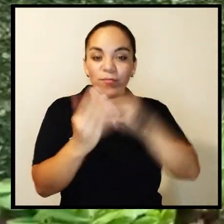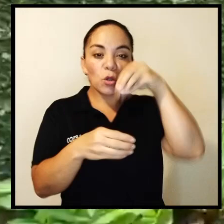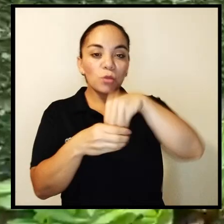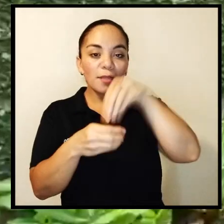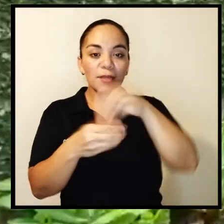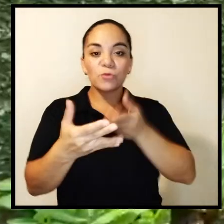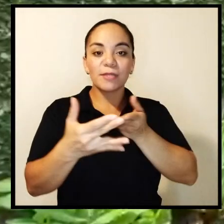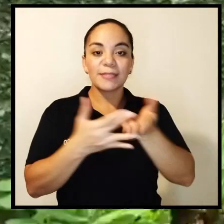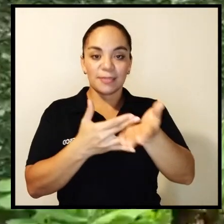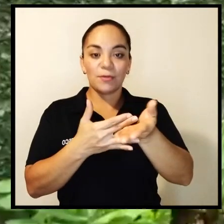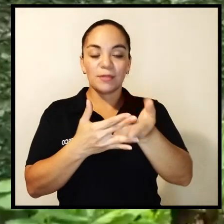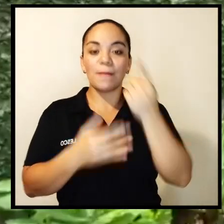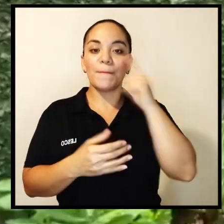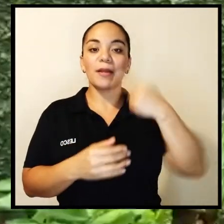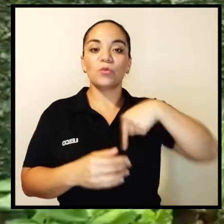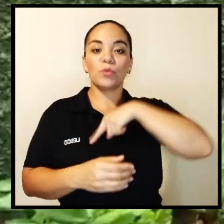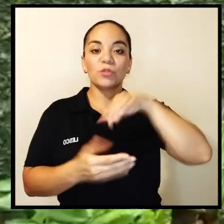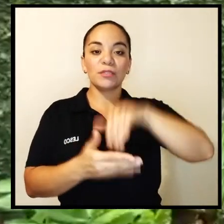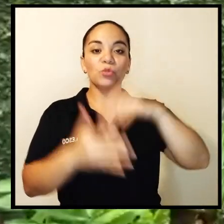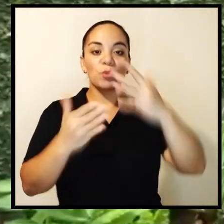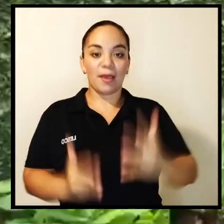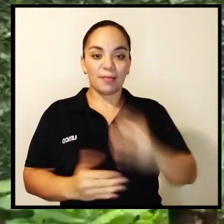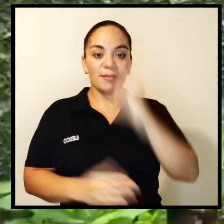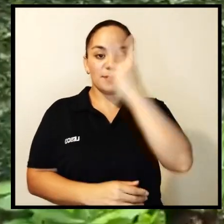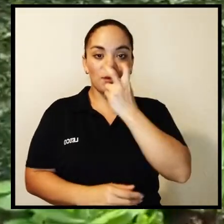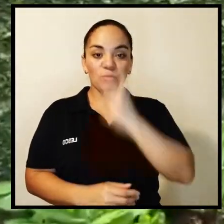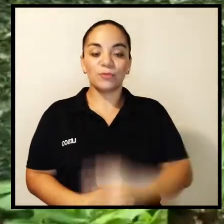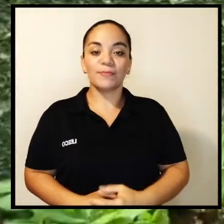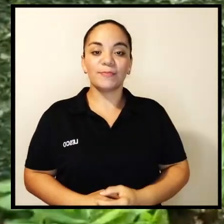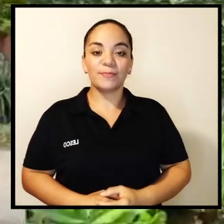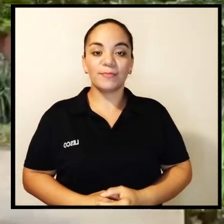que sean accesibles para nuestros estudiantes con discapacidad visual.